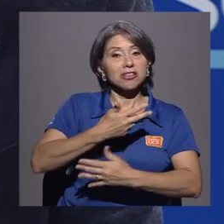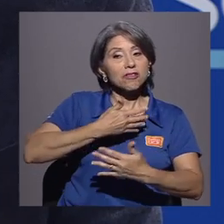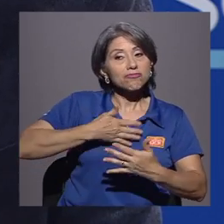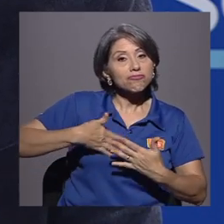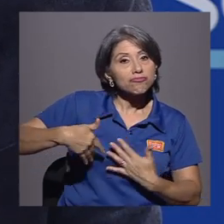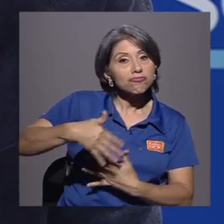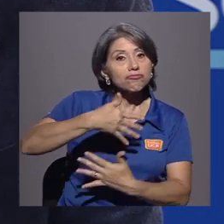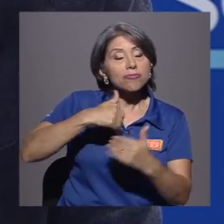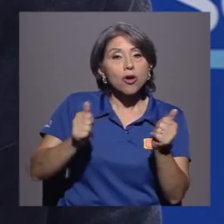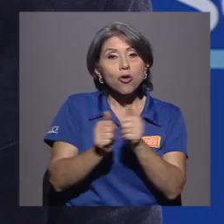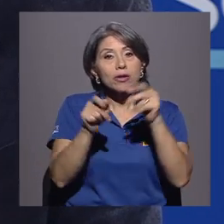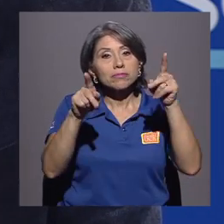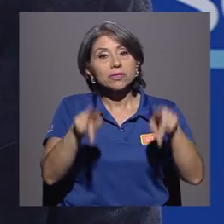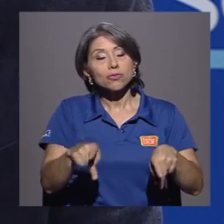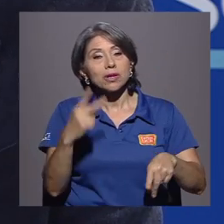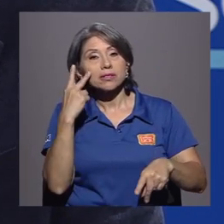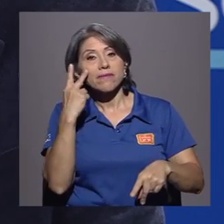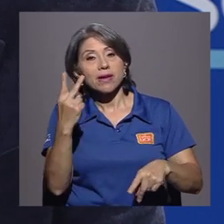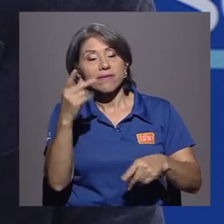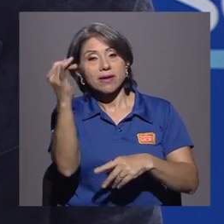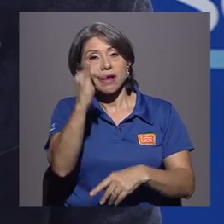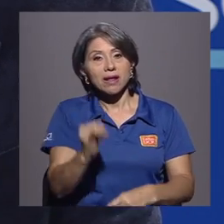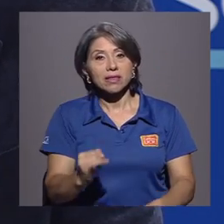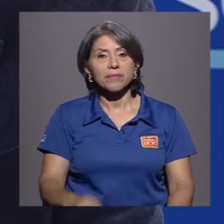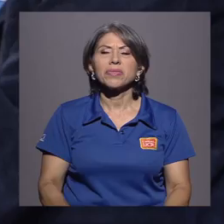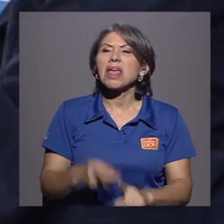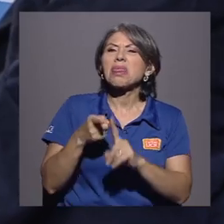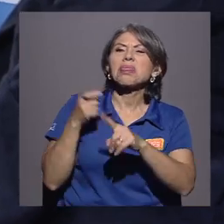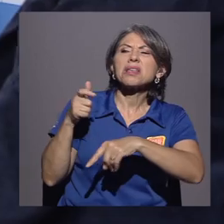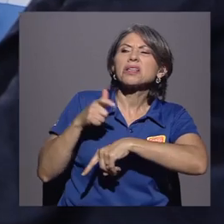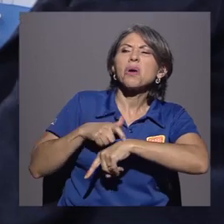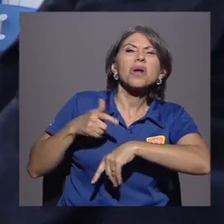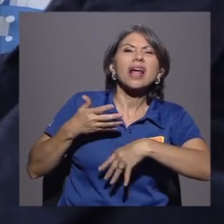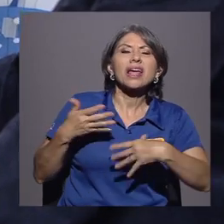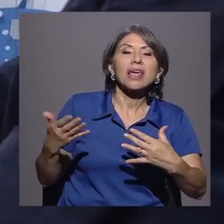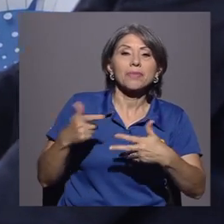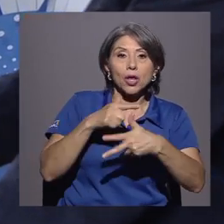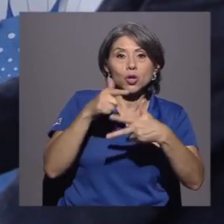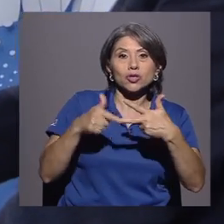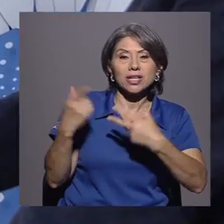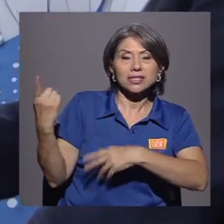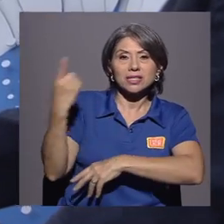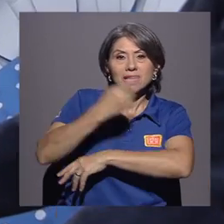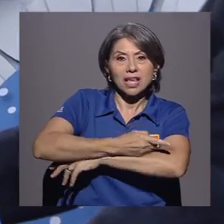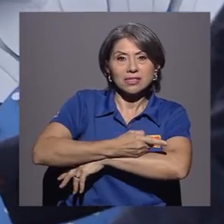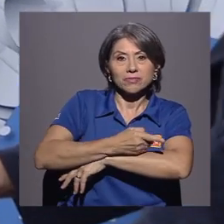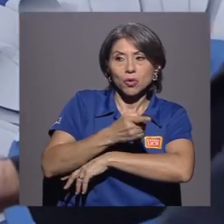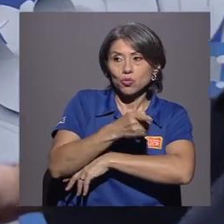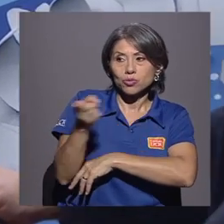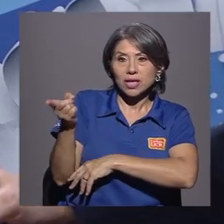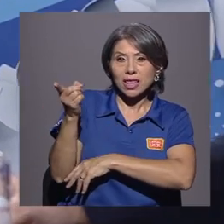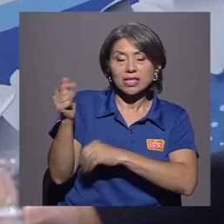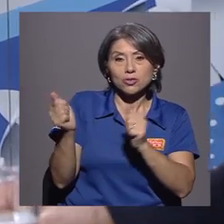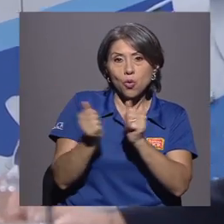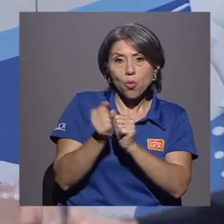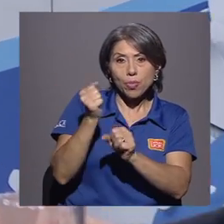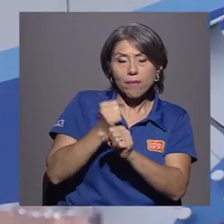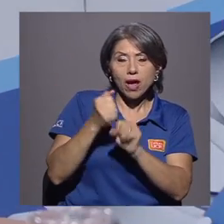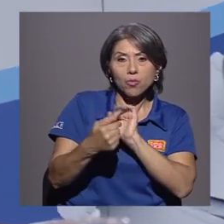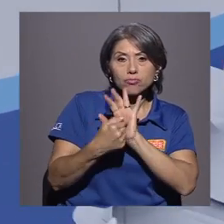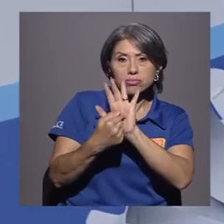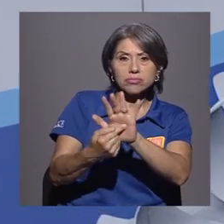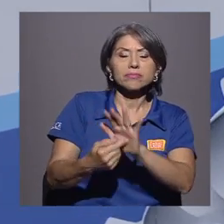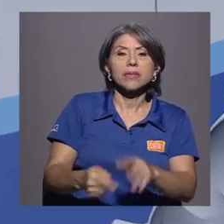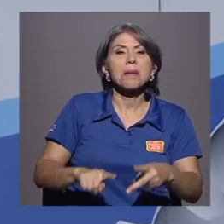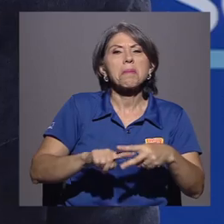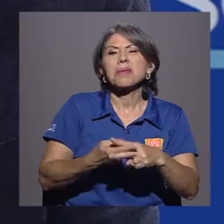con el público que llega a ver arte. ¿Desde qué hora van a estar los tres días ustedes los artistas con su trabajo ahí?